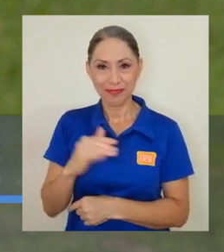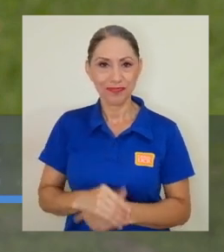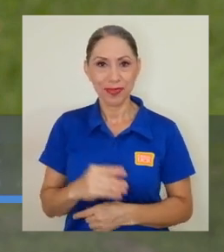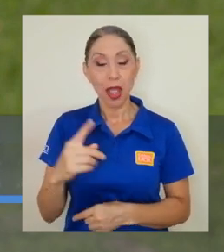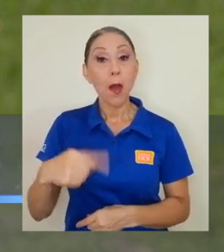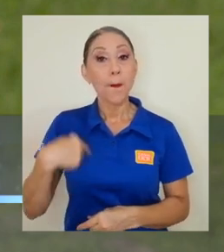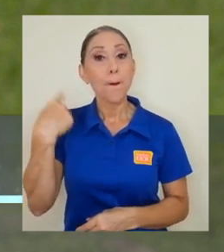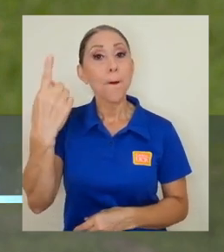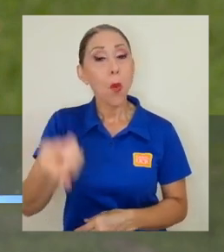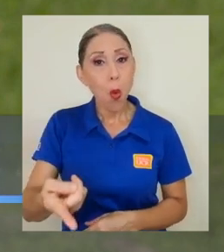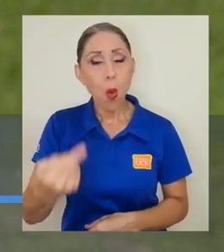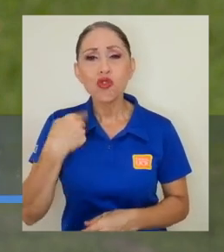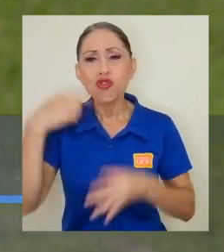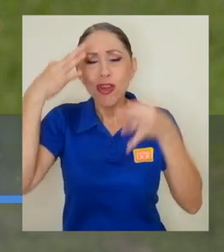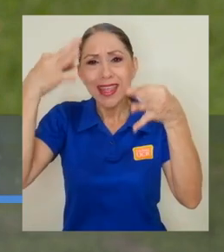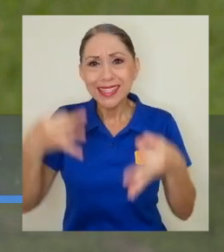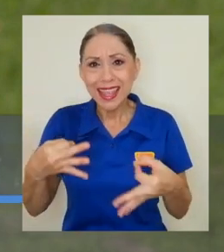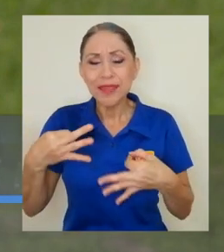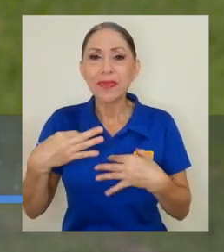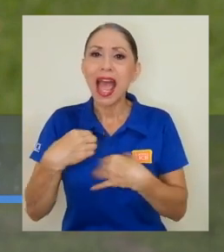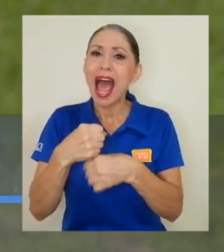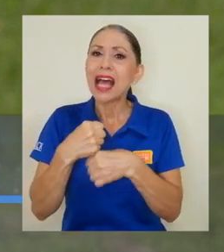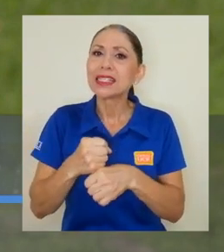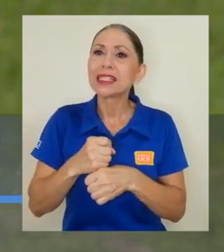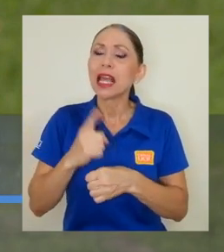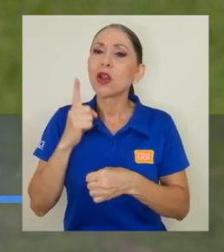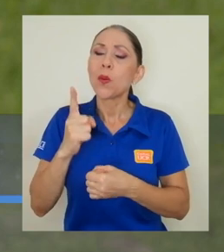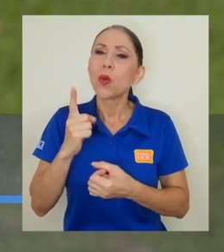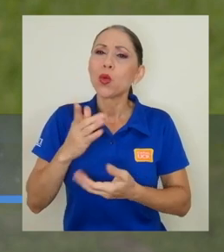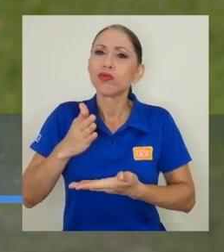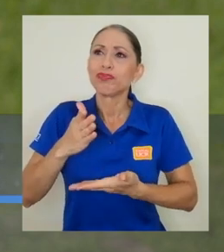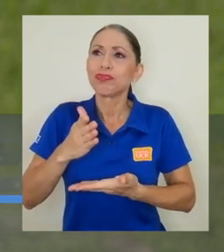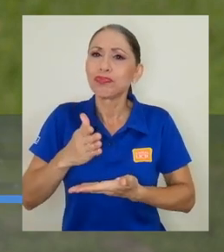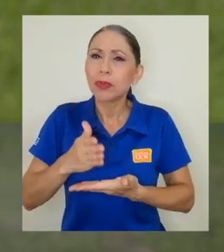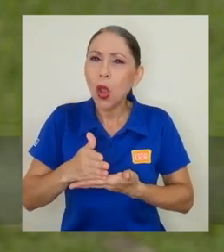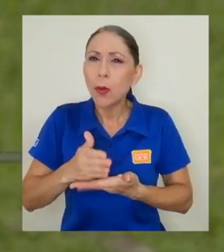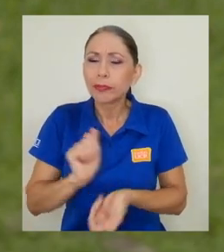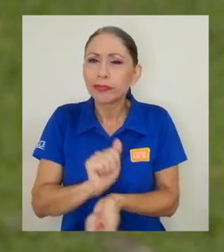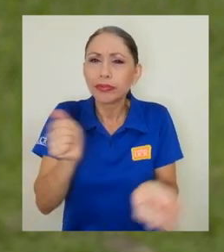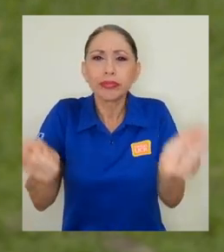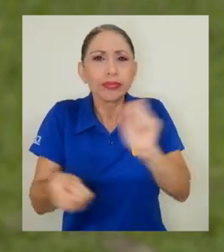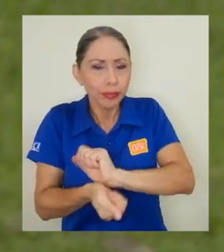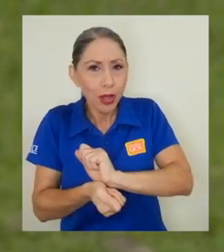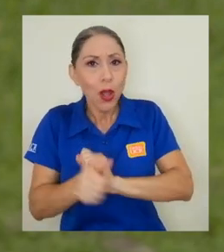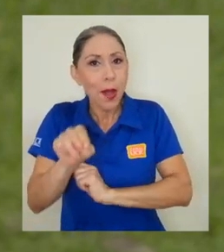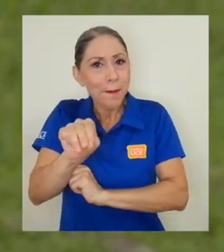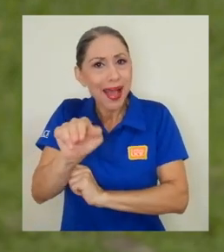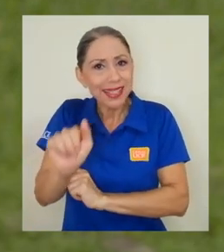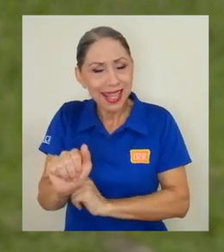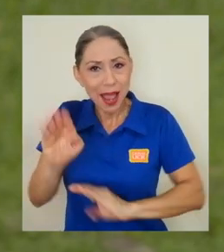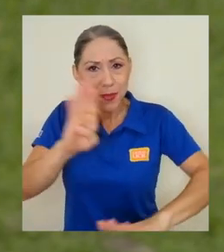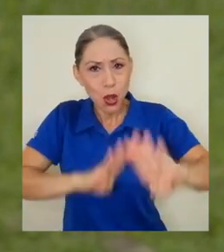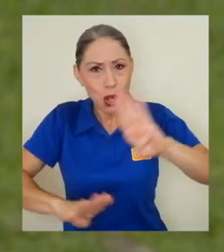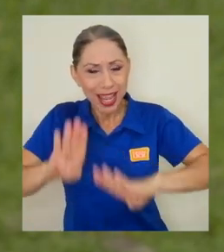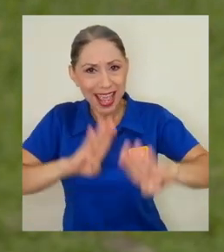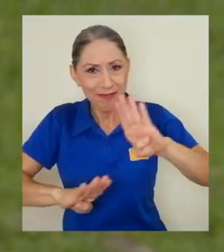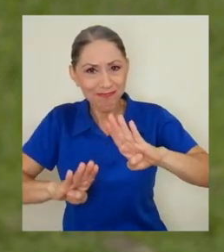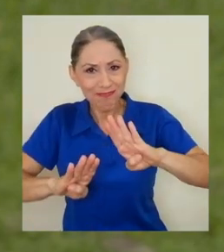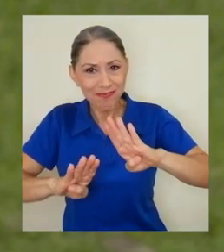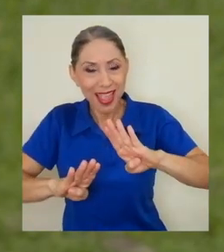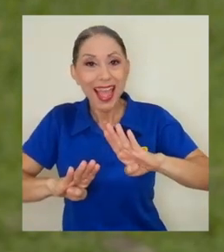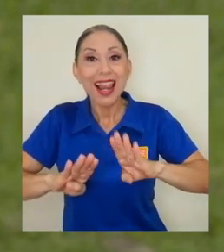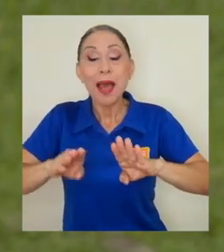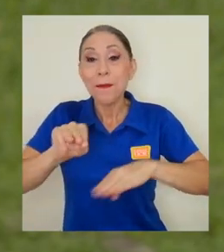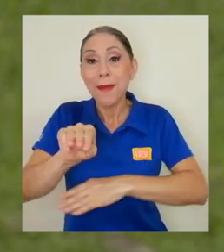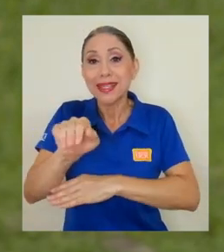Posteriormente decidí hacer un crossover y decidí hacer una maestría en biología, la maestría en la